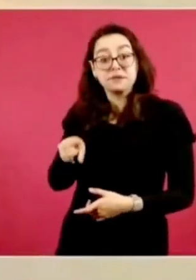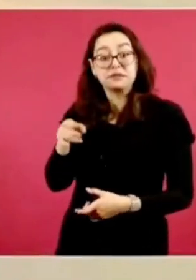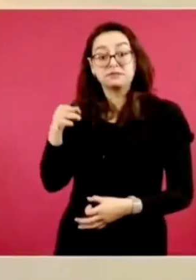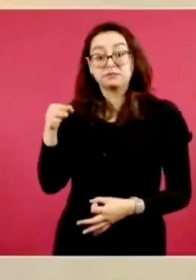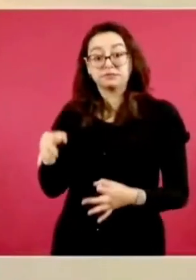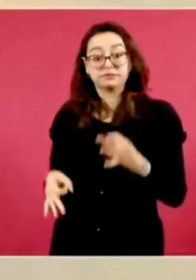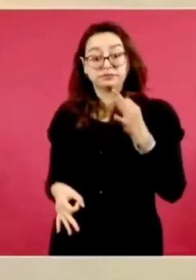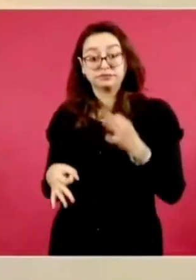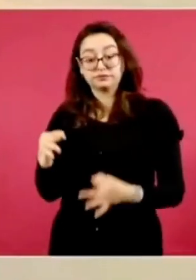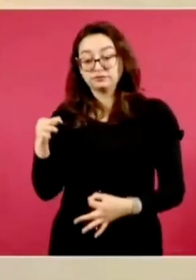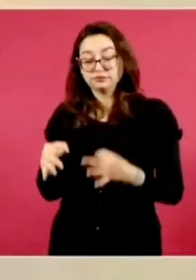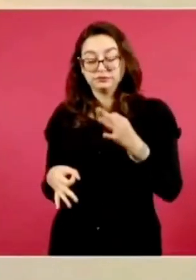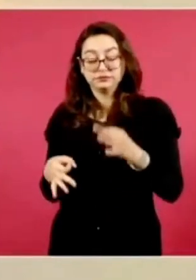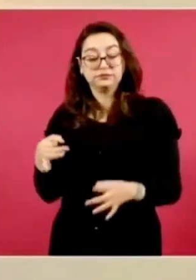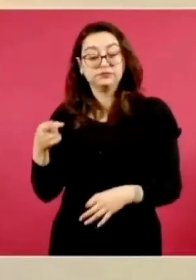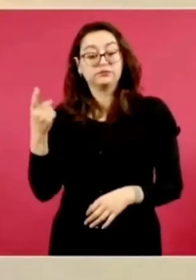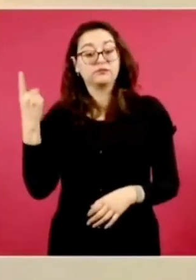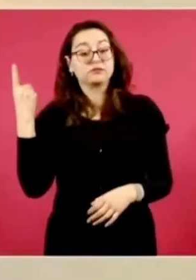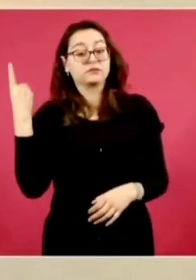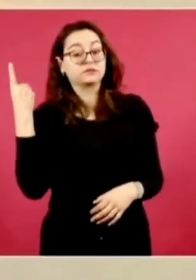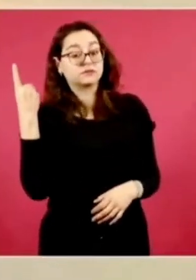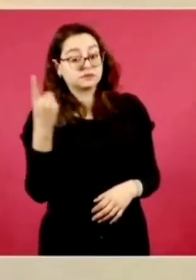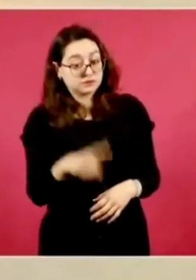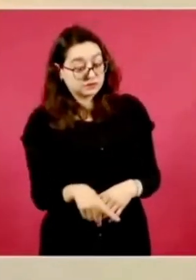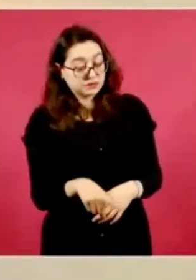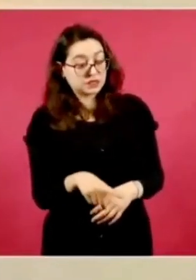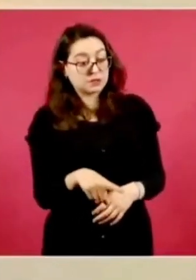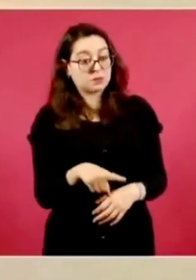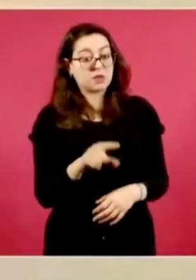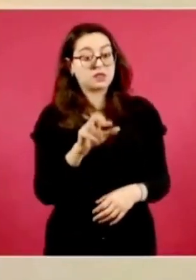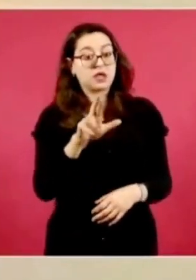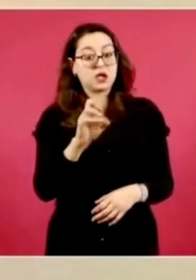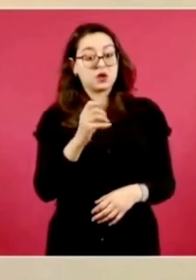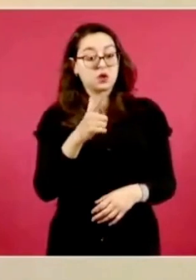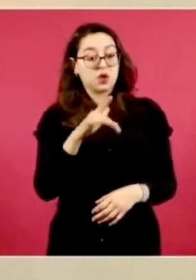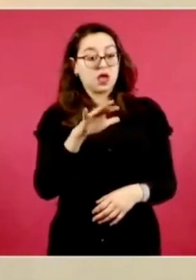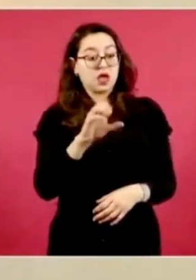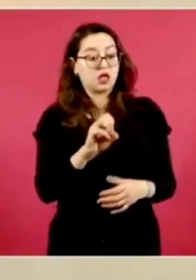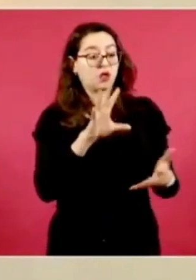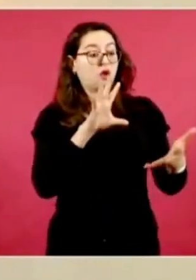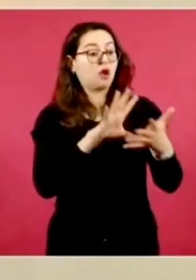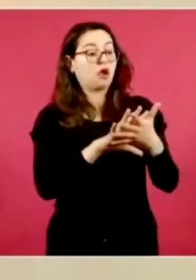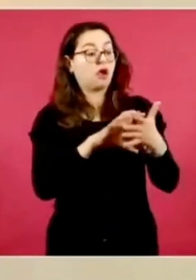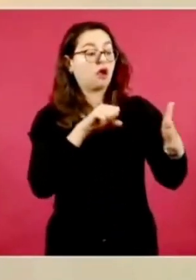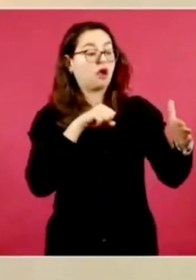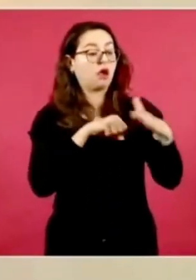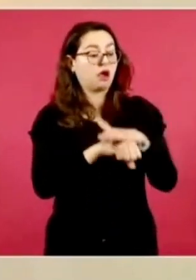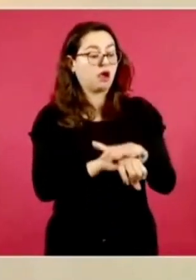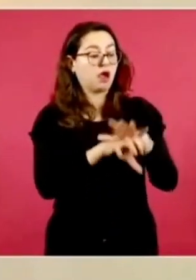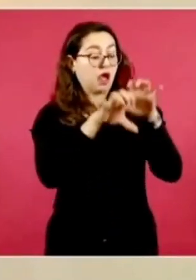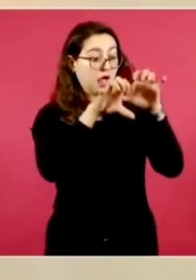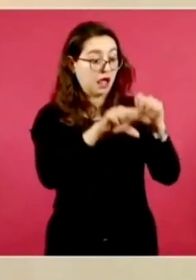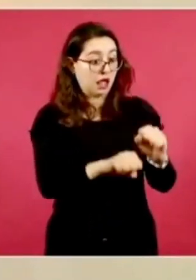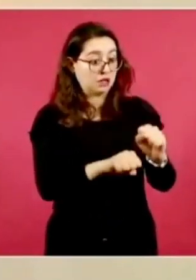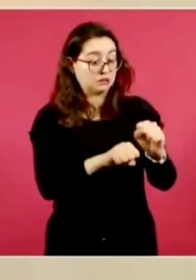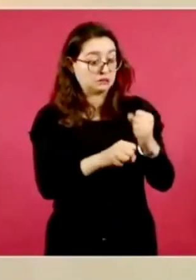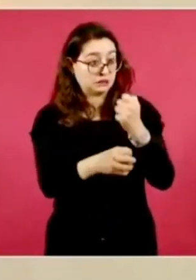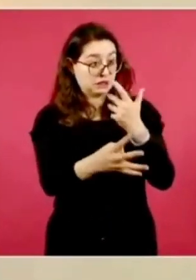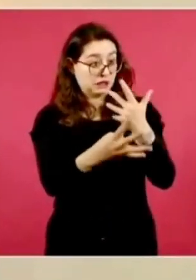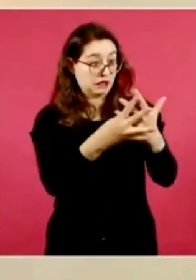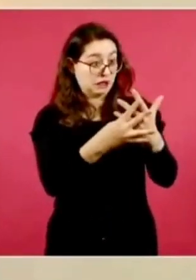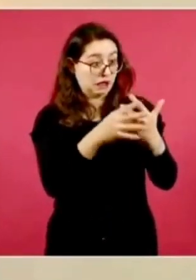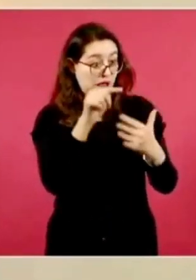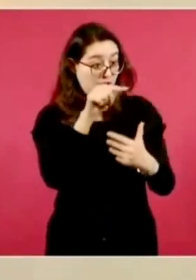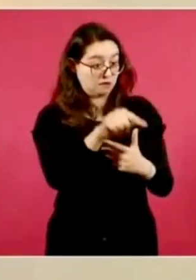de José Alberto N., alias La Quena, a un penal de Reynosa cuando fue detenido el 17 de enero del 2024,